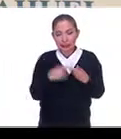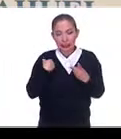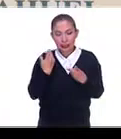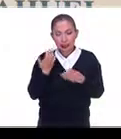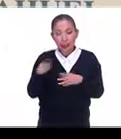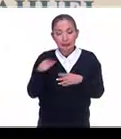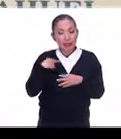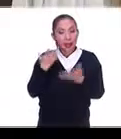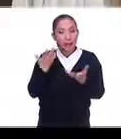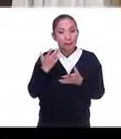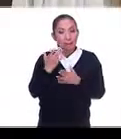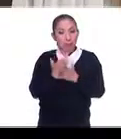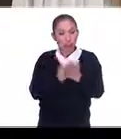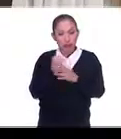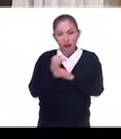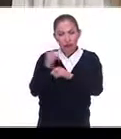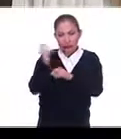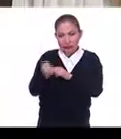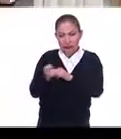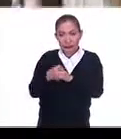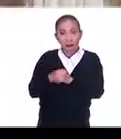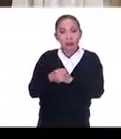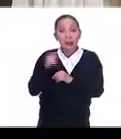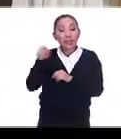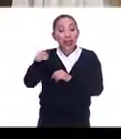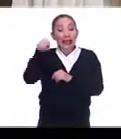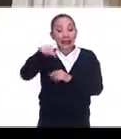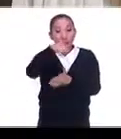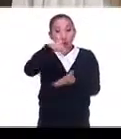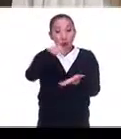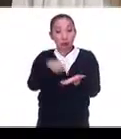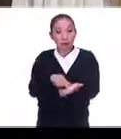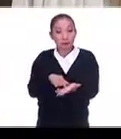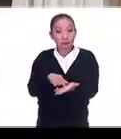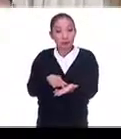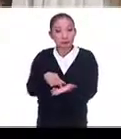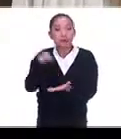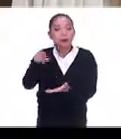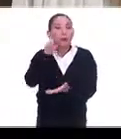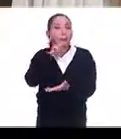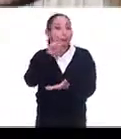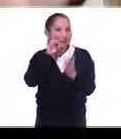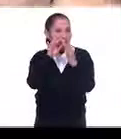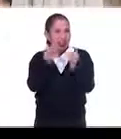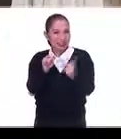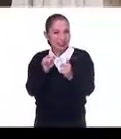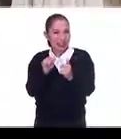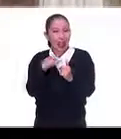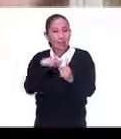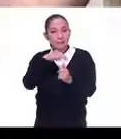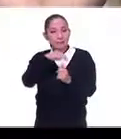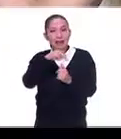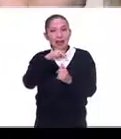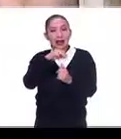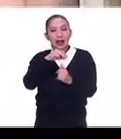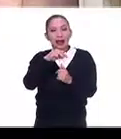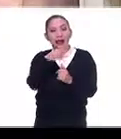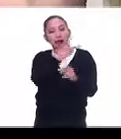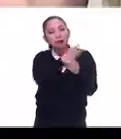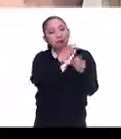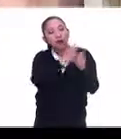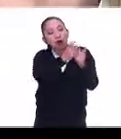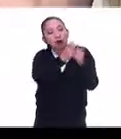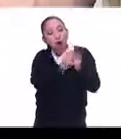Australia de esa tenemos menos información, donde ella invita a un grupo de